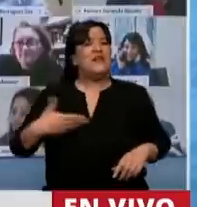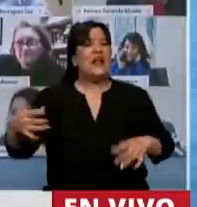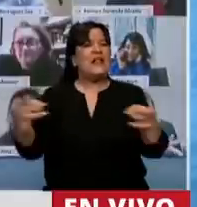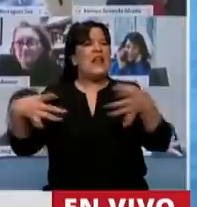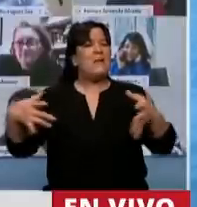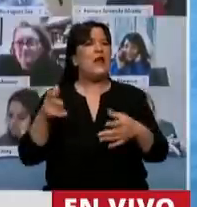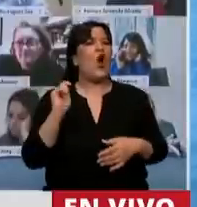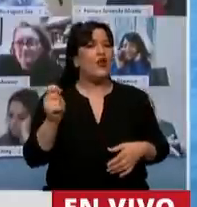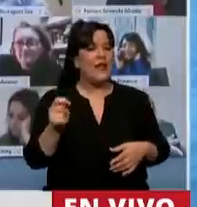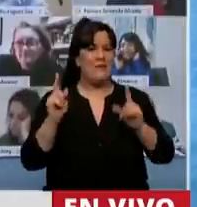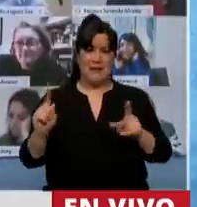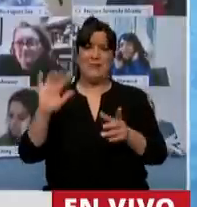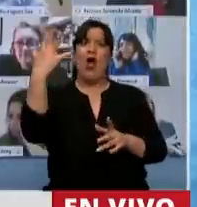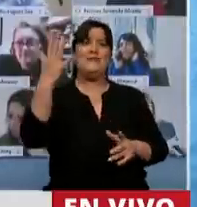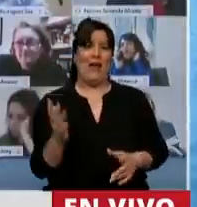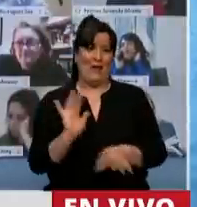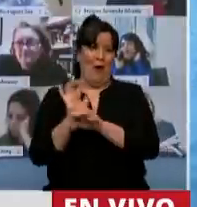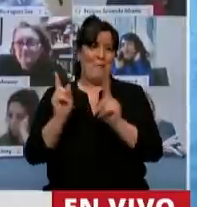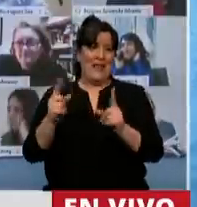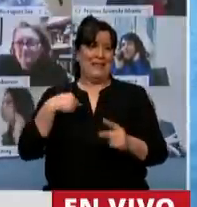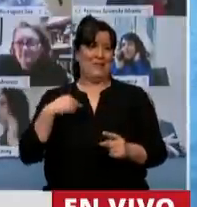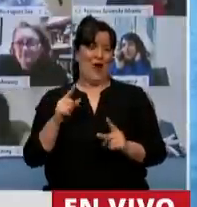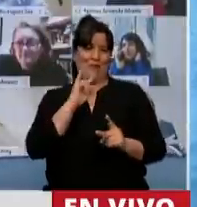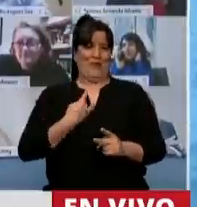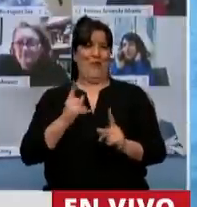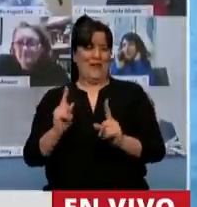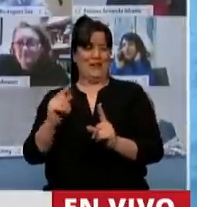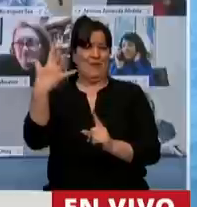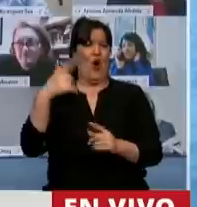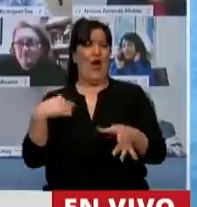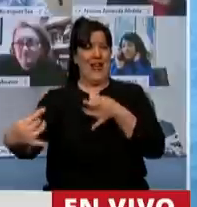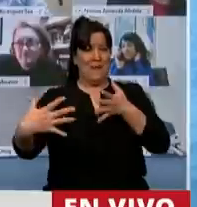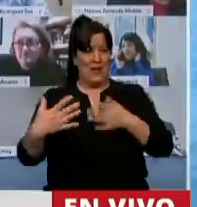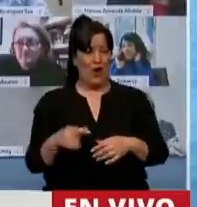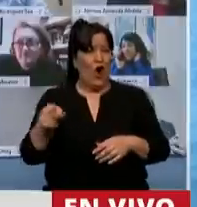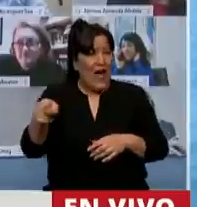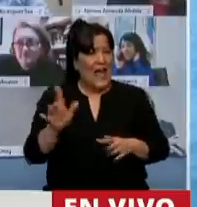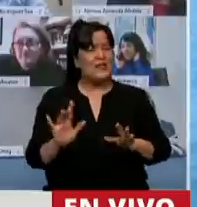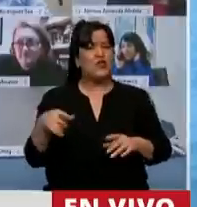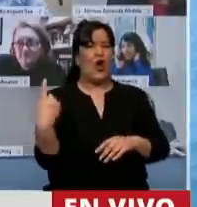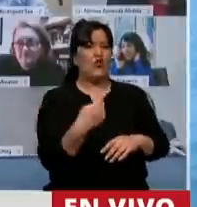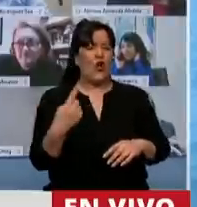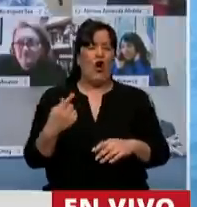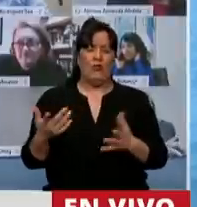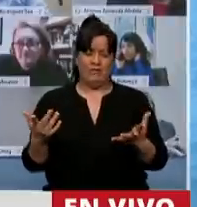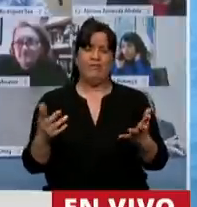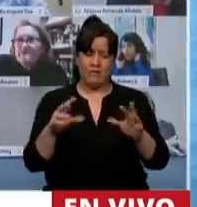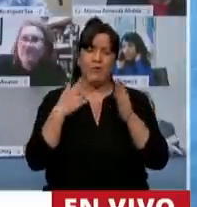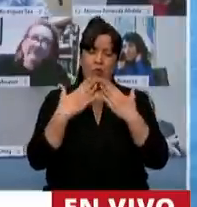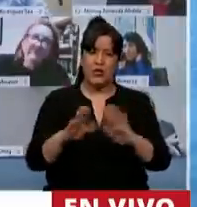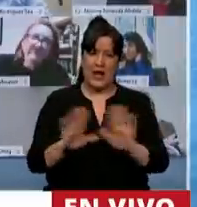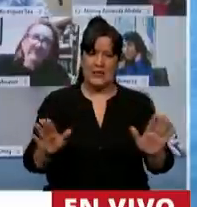lo tiene en su espejo. Eso es lo que ocurre en la Argentina. Y nos quieren tener en vilo a todos. Muchísimas gracias. Gracias.